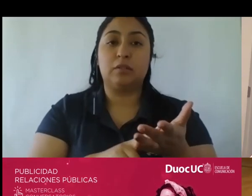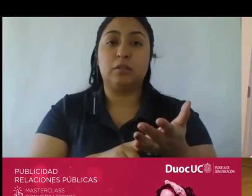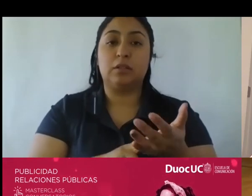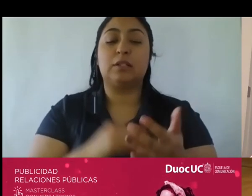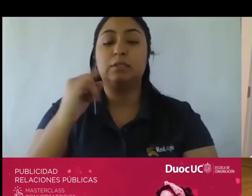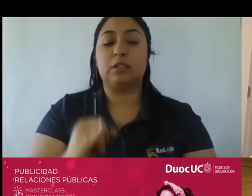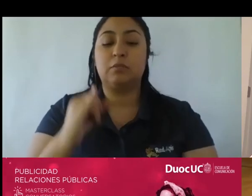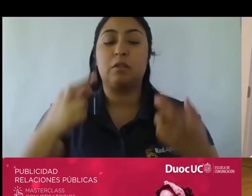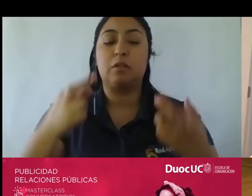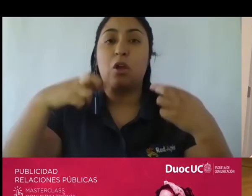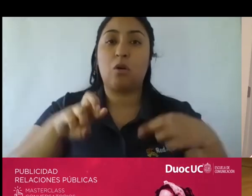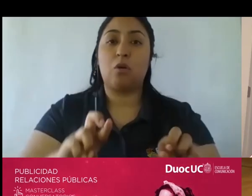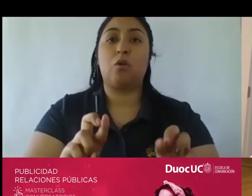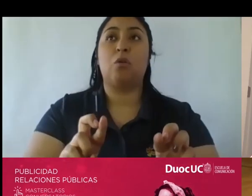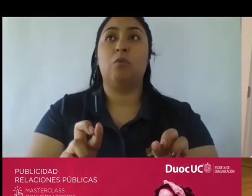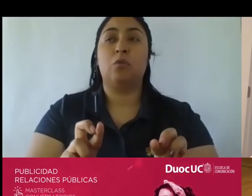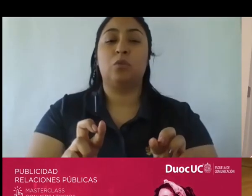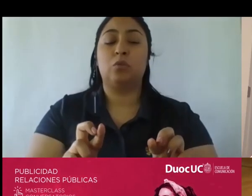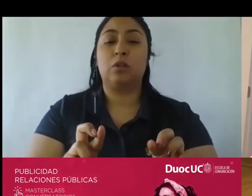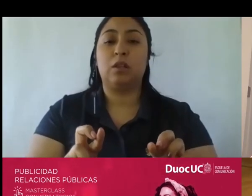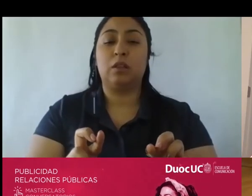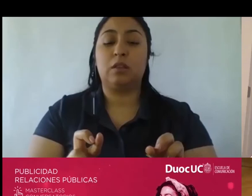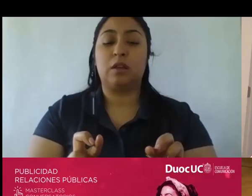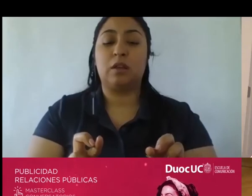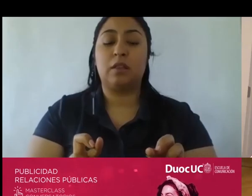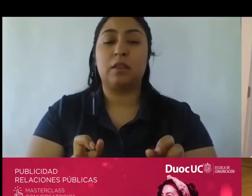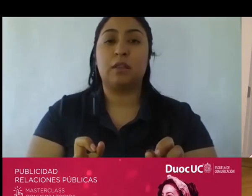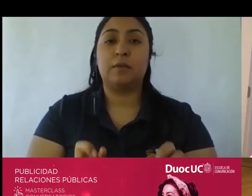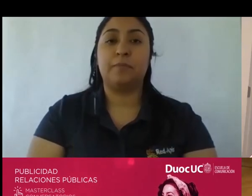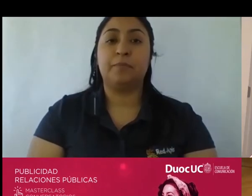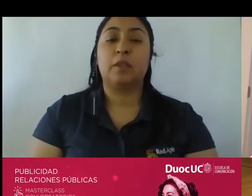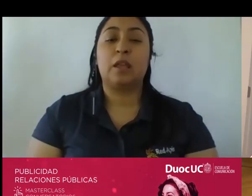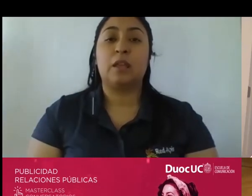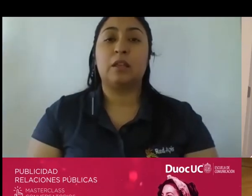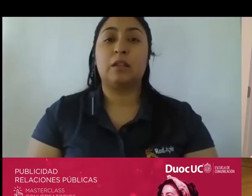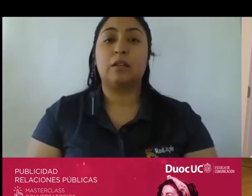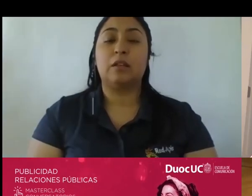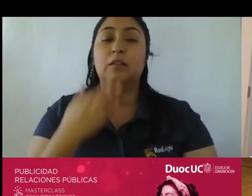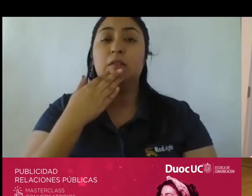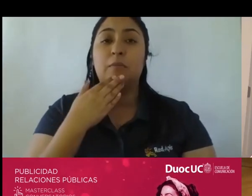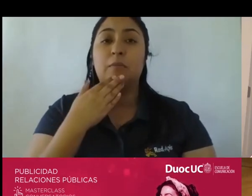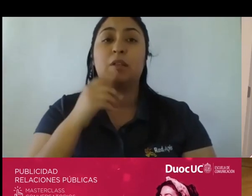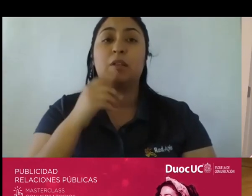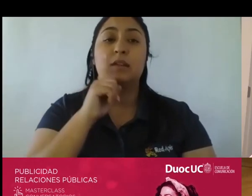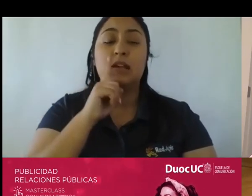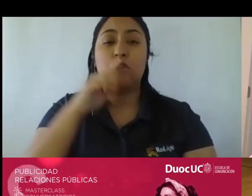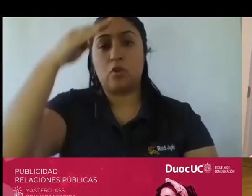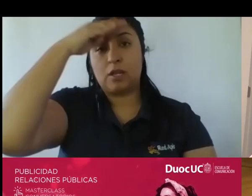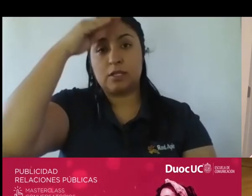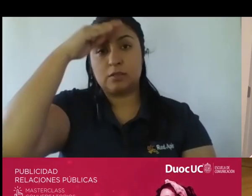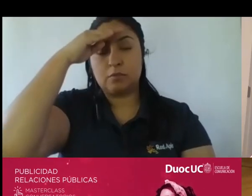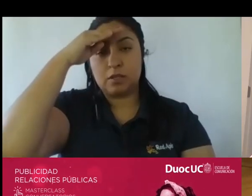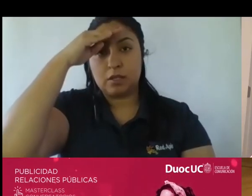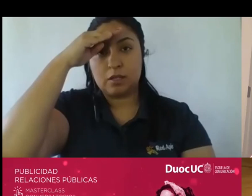poder hablar con gente que se está formando y en esto porque tengo harta experiencia en hablar con los nuevos